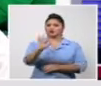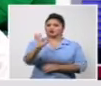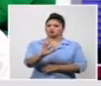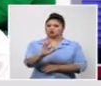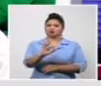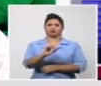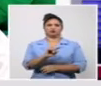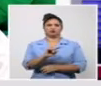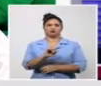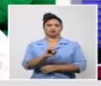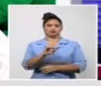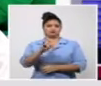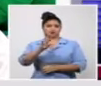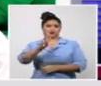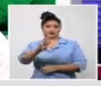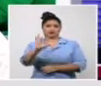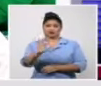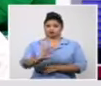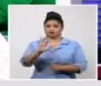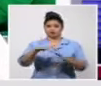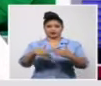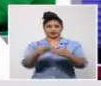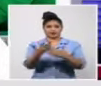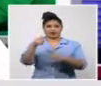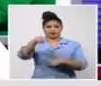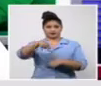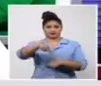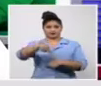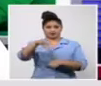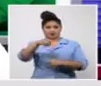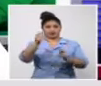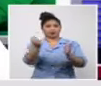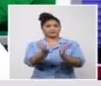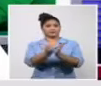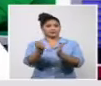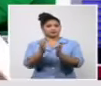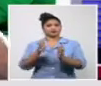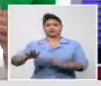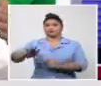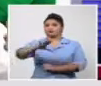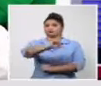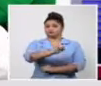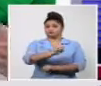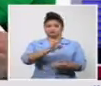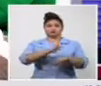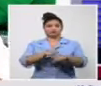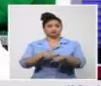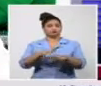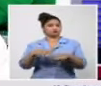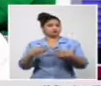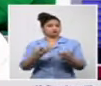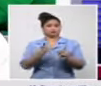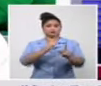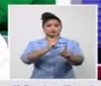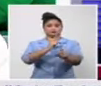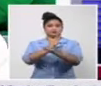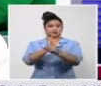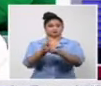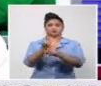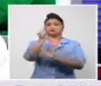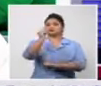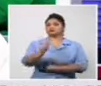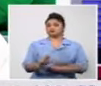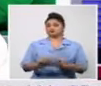en el día de hoy de los casos confirmados tienen como antecedente ser contacto de un caso